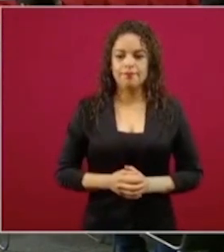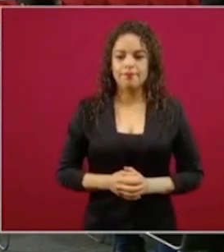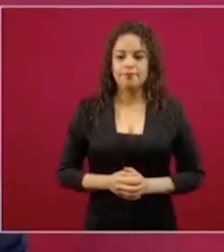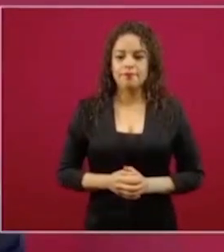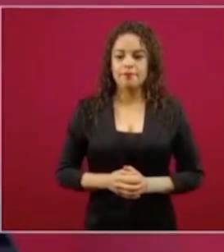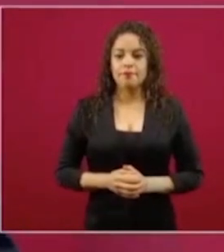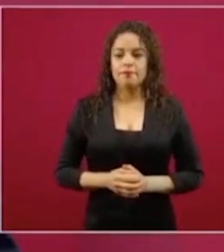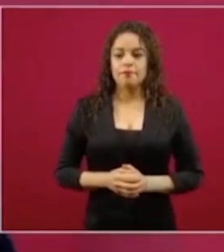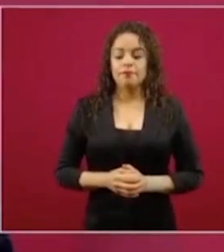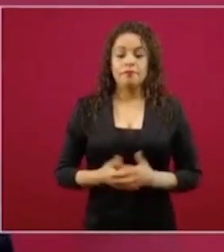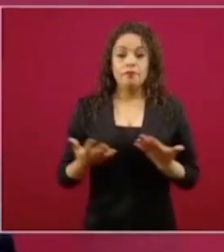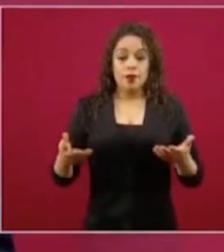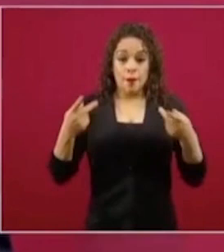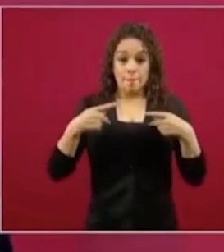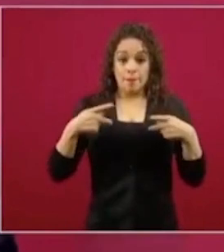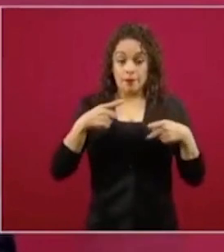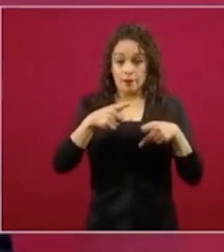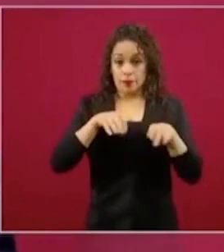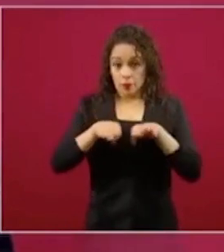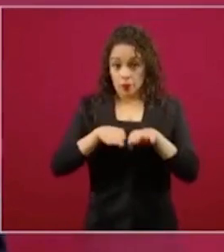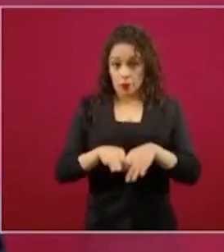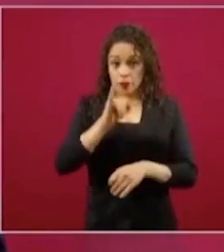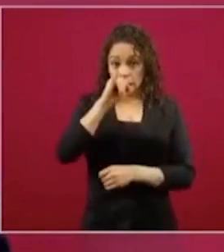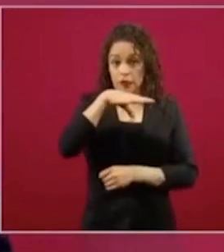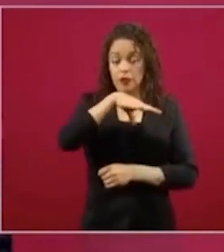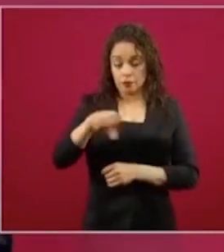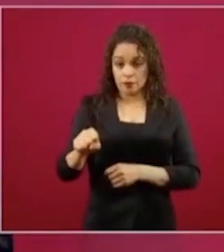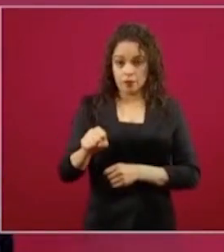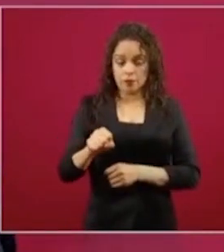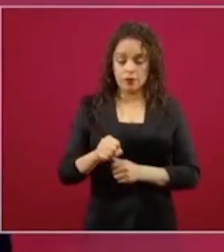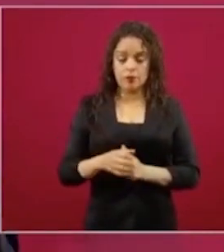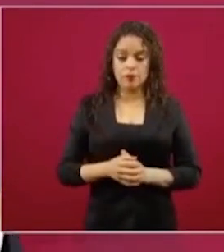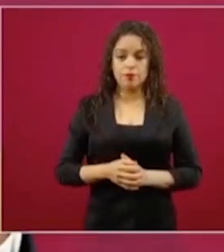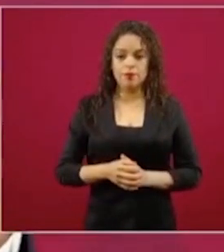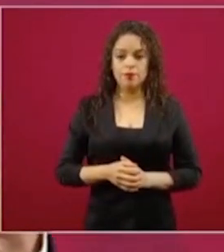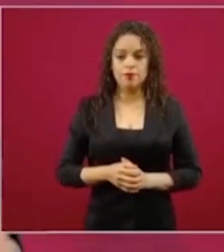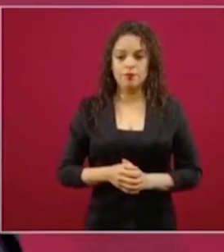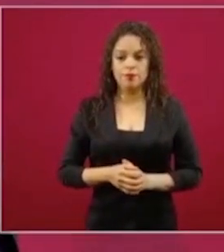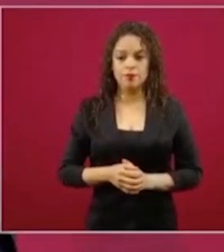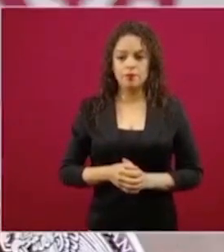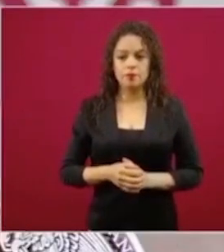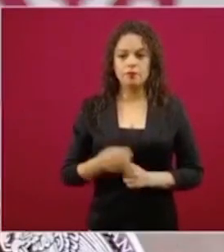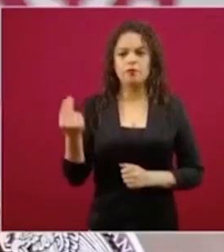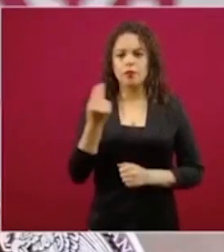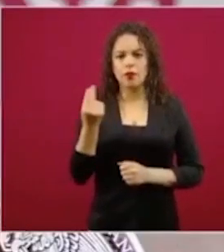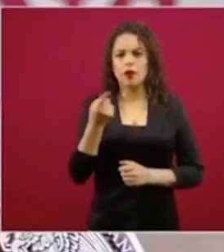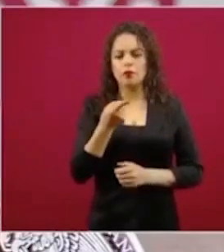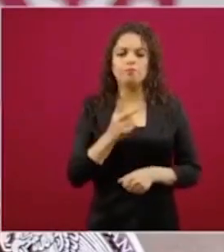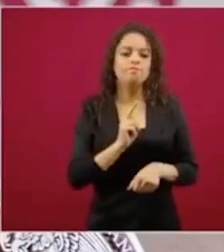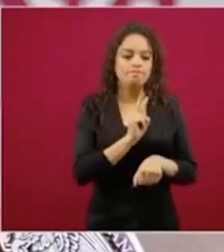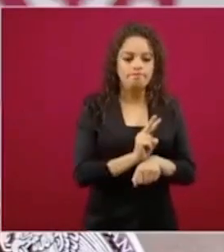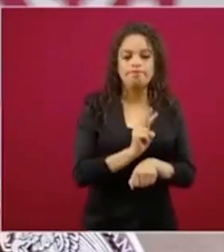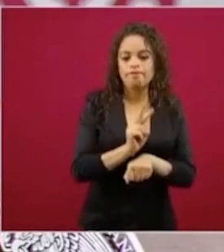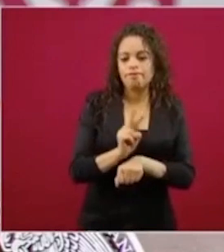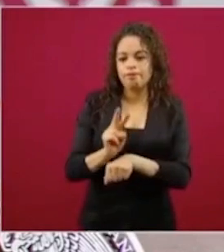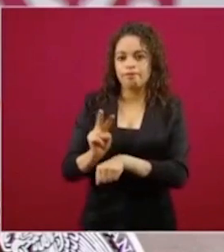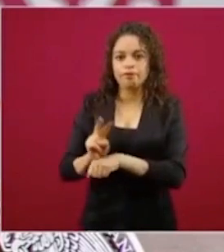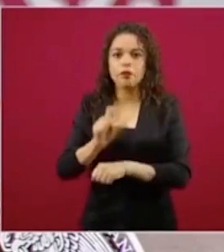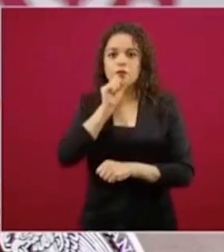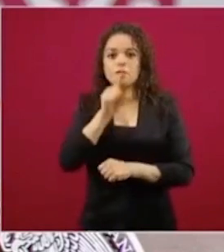personal también del Seguro Social mantenga, digamos, el seguimiento de los síntomas de ellos,